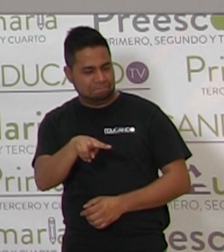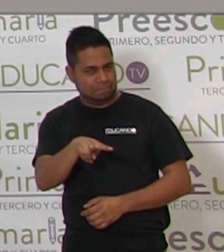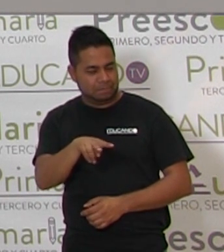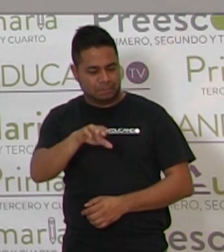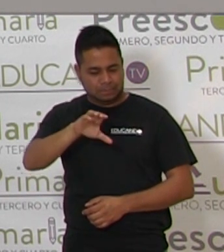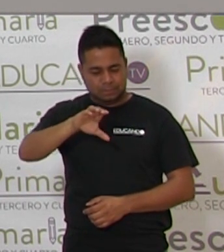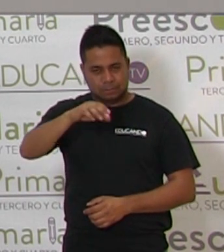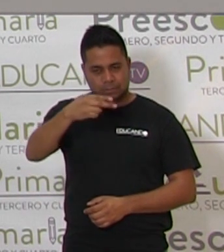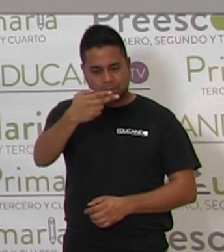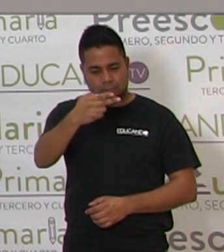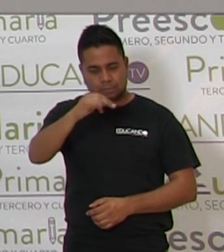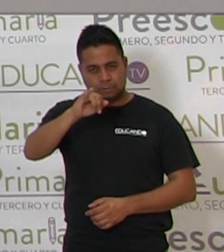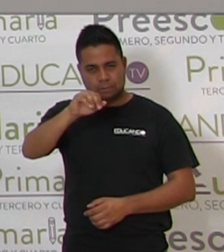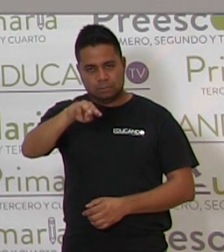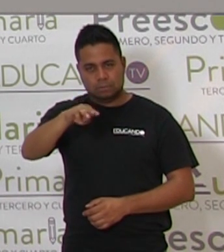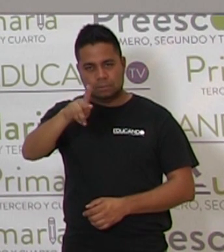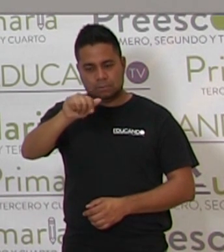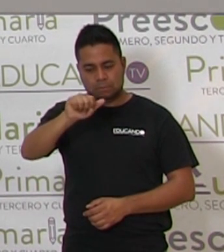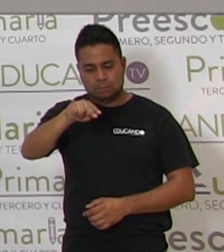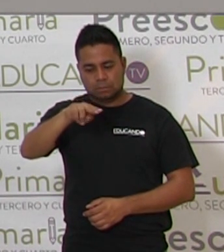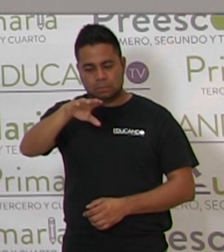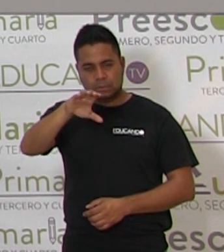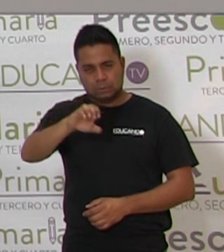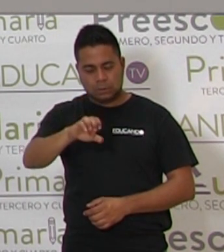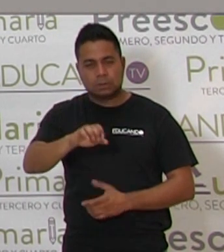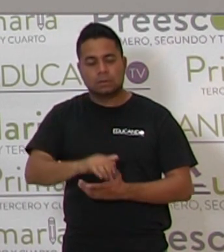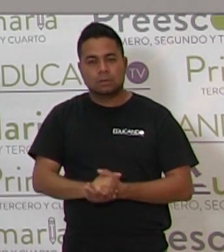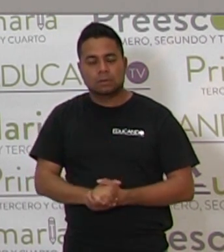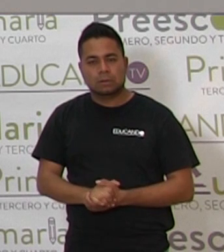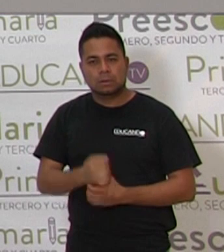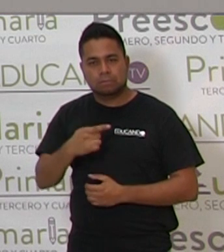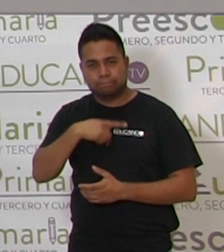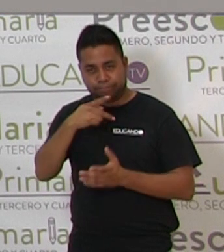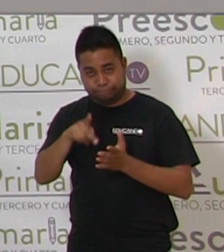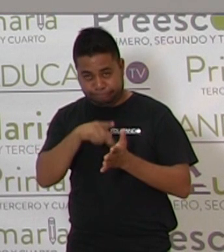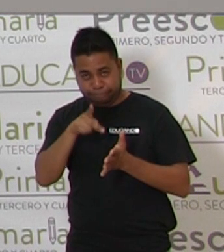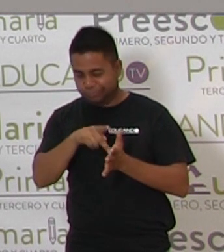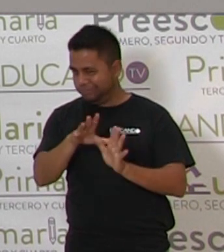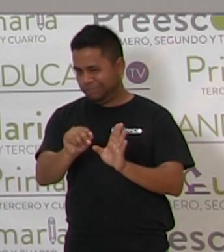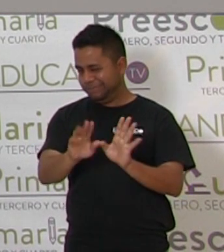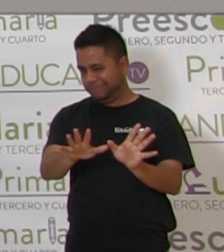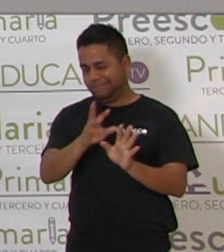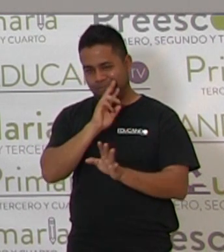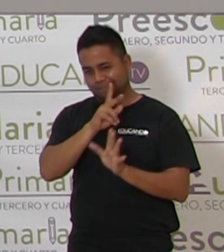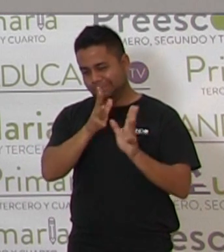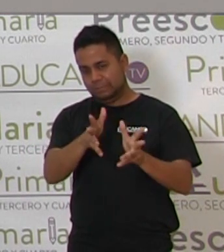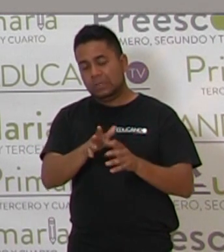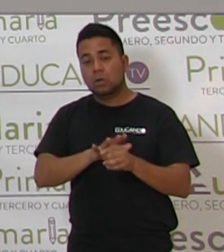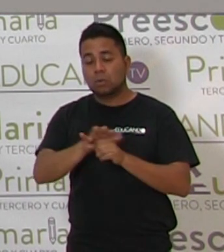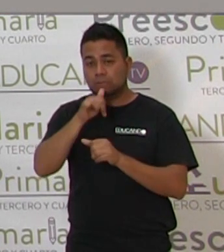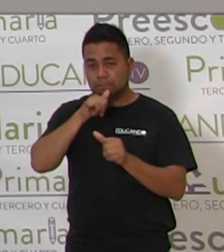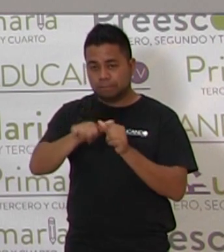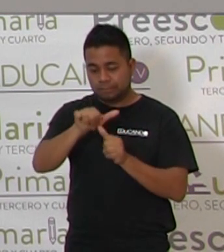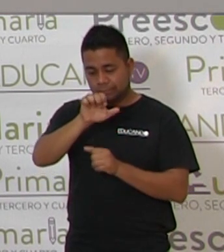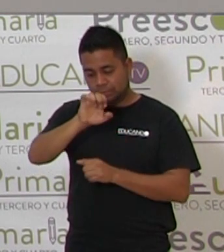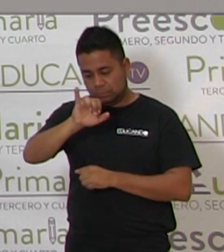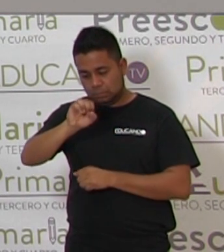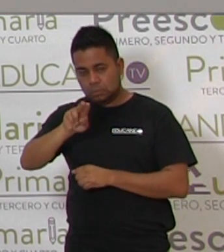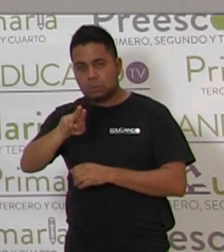Chimpancé. Ya mejor no lo repito. ¿Qué vocales escuchas ahí, alumno?